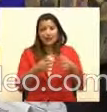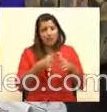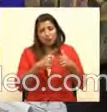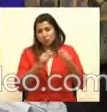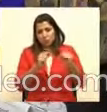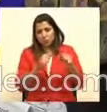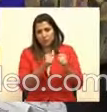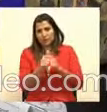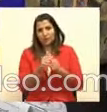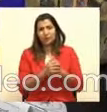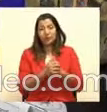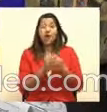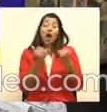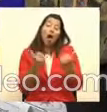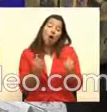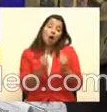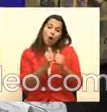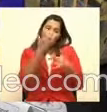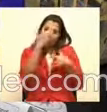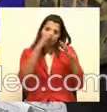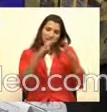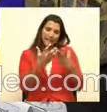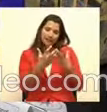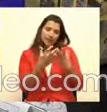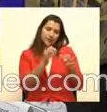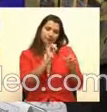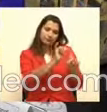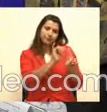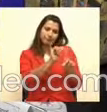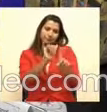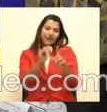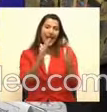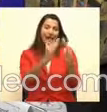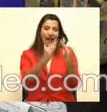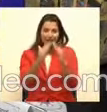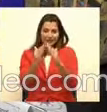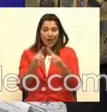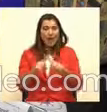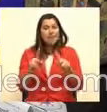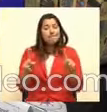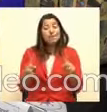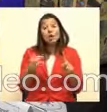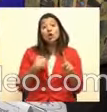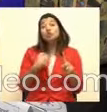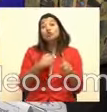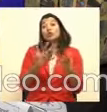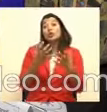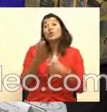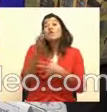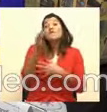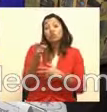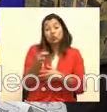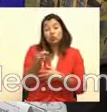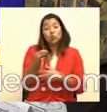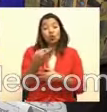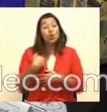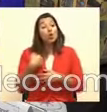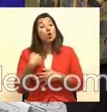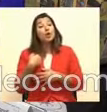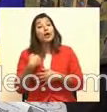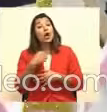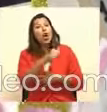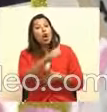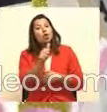Ahorita es que estamos en pandemia y cada quien en su casita, ¿verdad? Pero la idea es como que esto que está haciendo Alfonso le pueda dar la oportunidad a otros